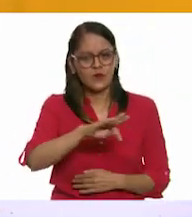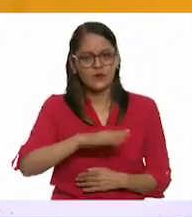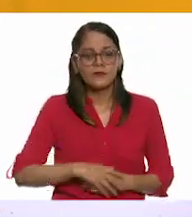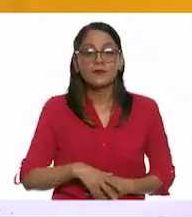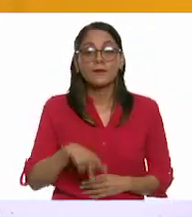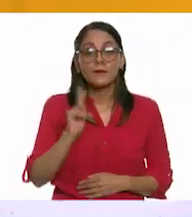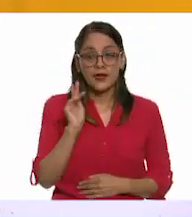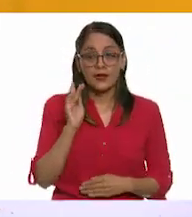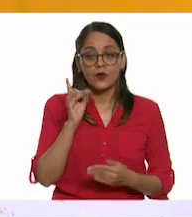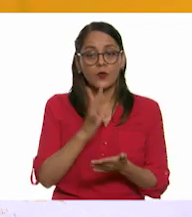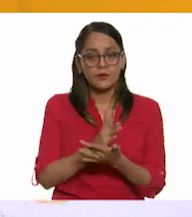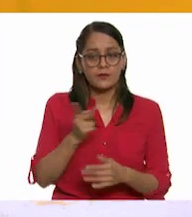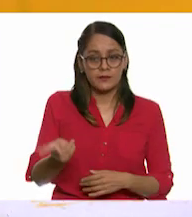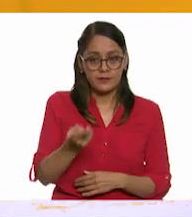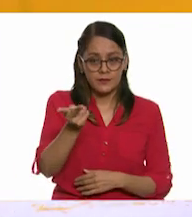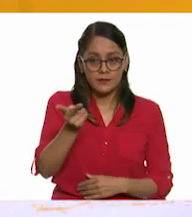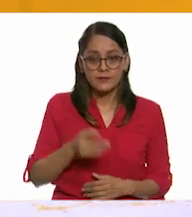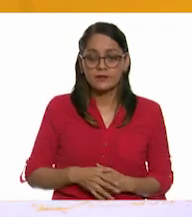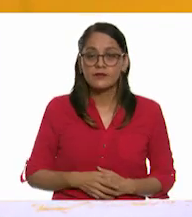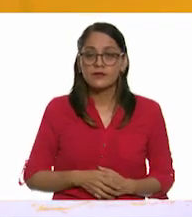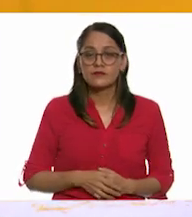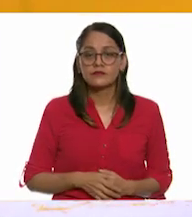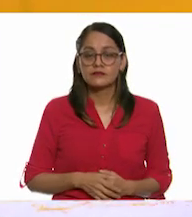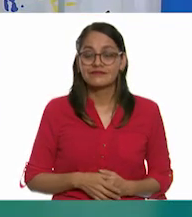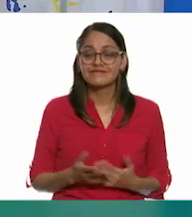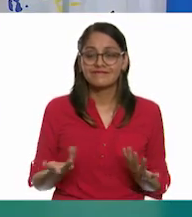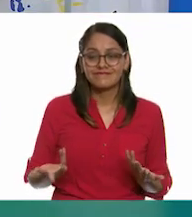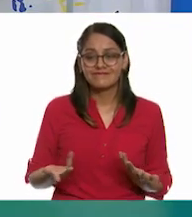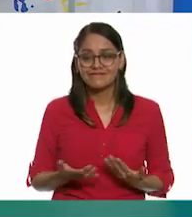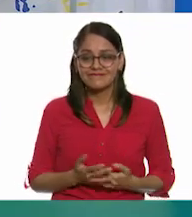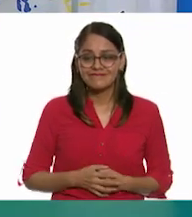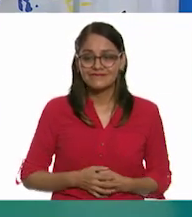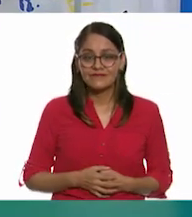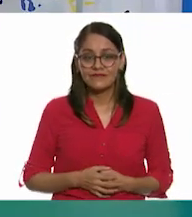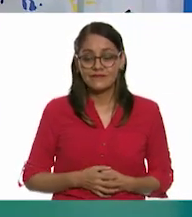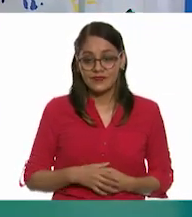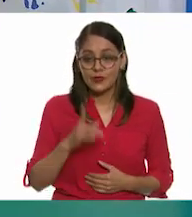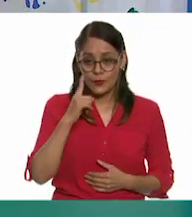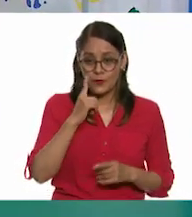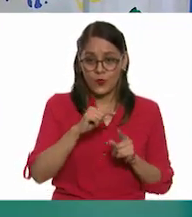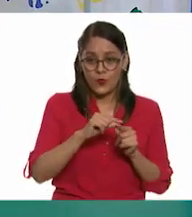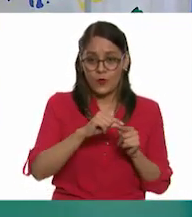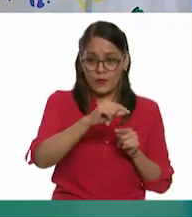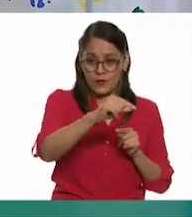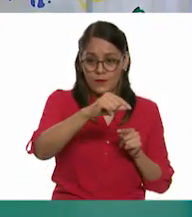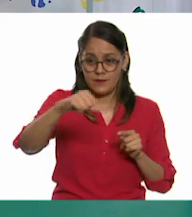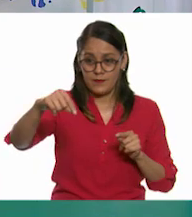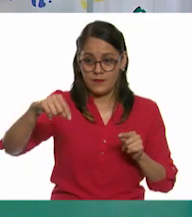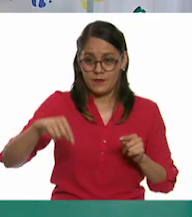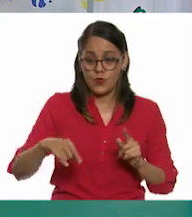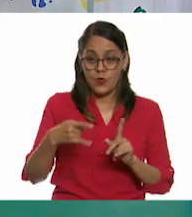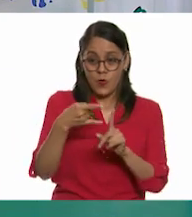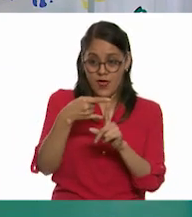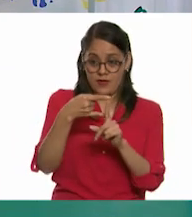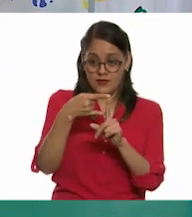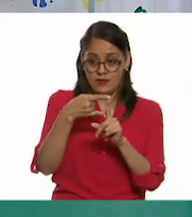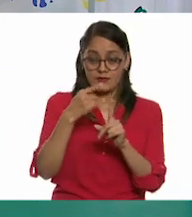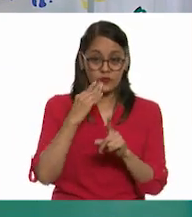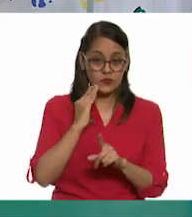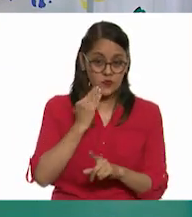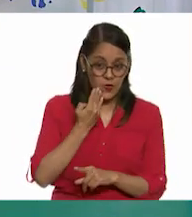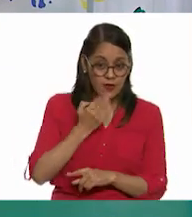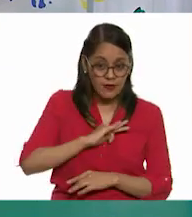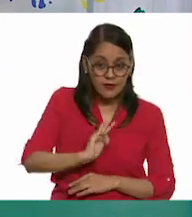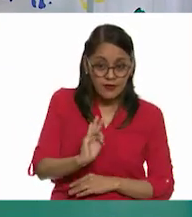Nada más, tengo una pregunta, maestro. Dime. Este, ¿los lados del cuadrado pueden estar un poquito chuecos?